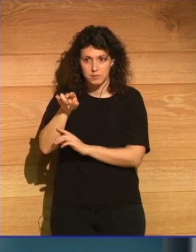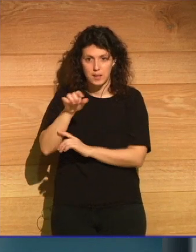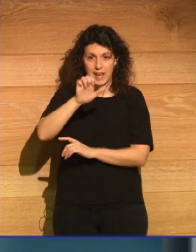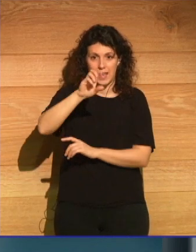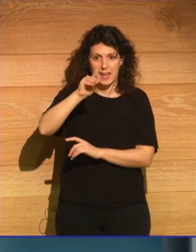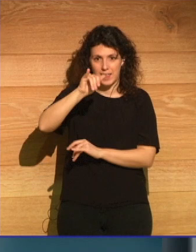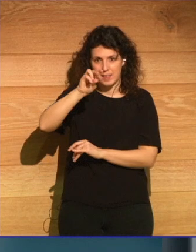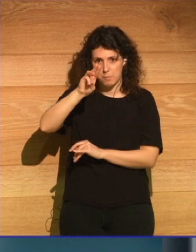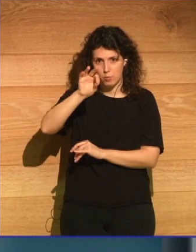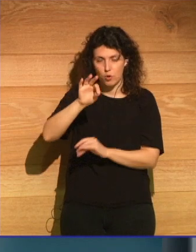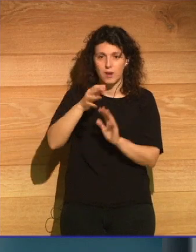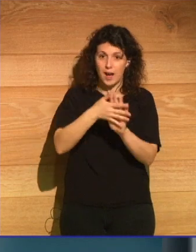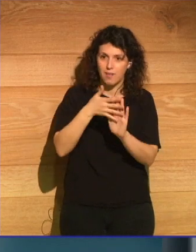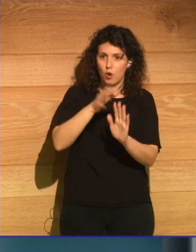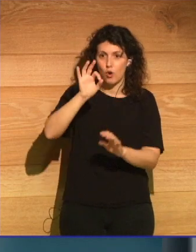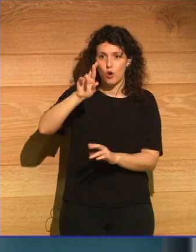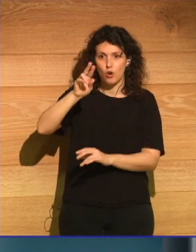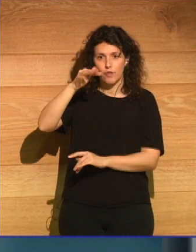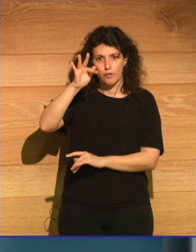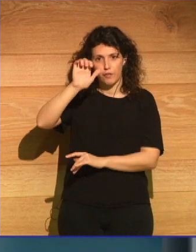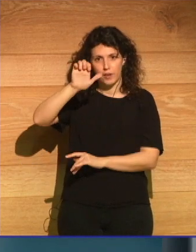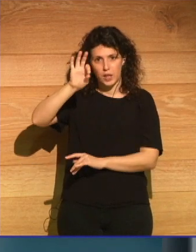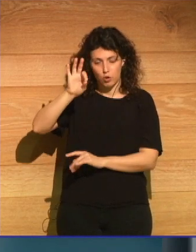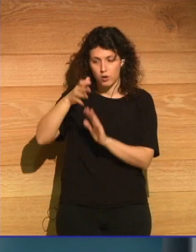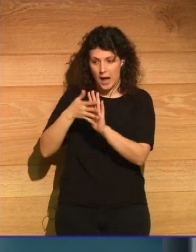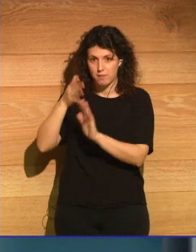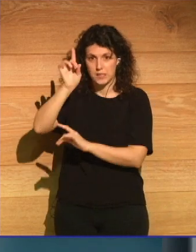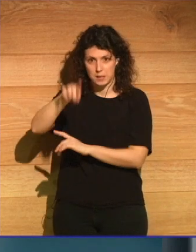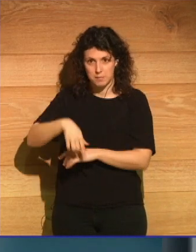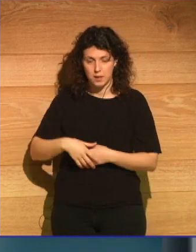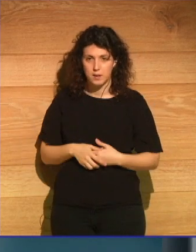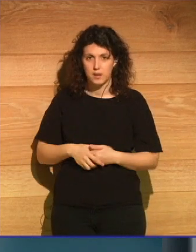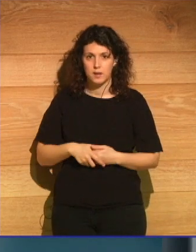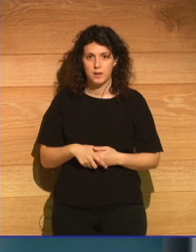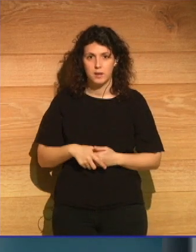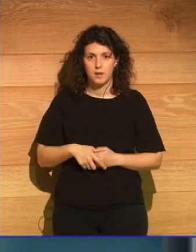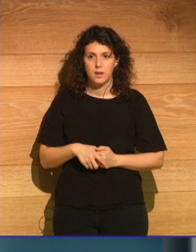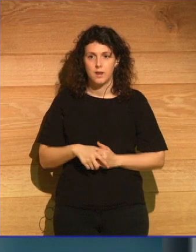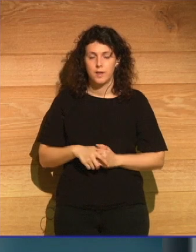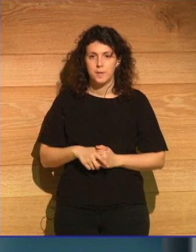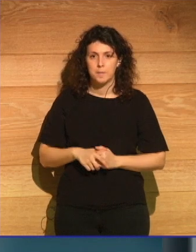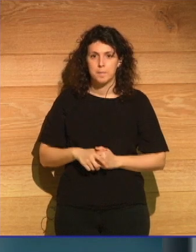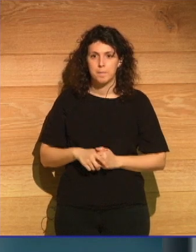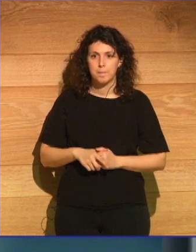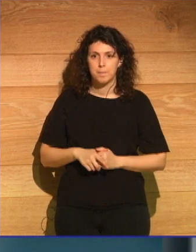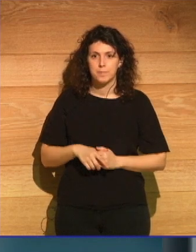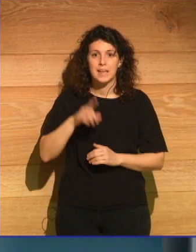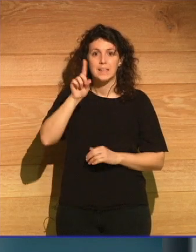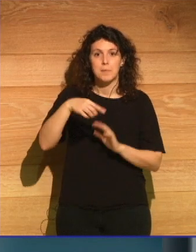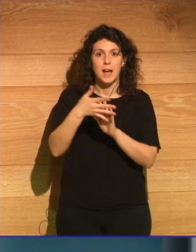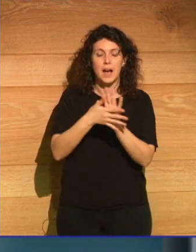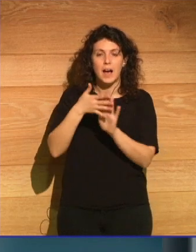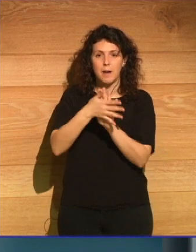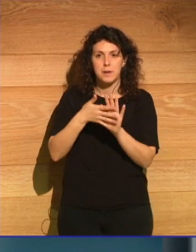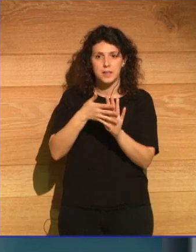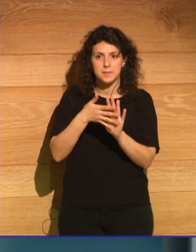a Edipo, a Orfeo y también al